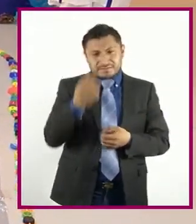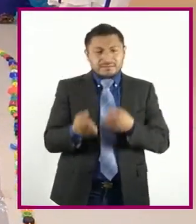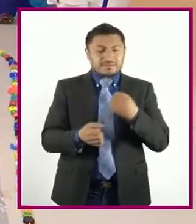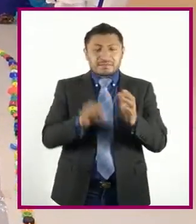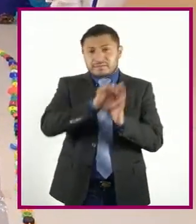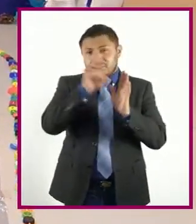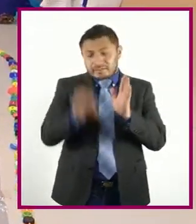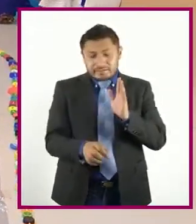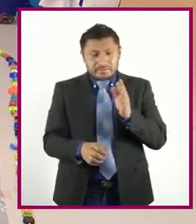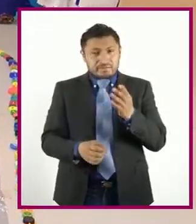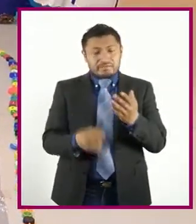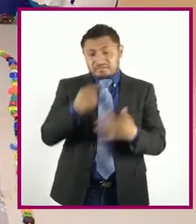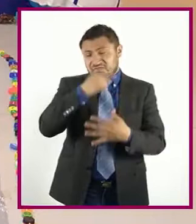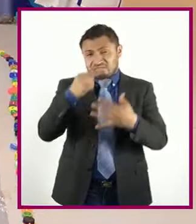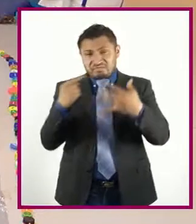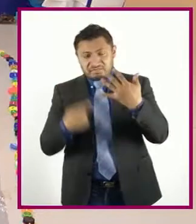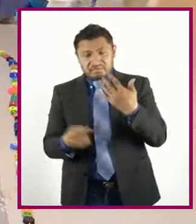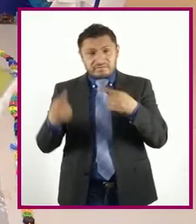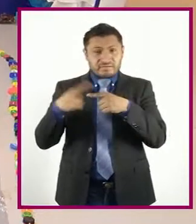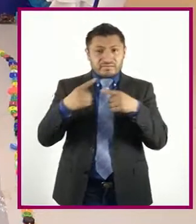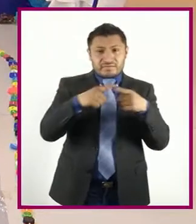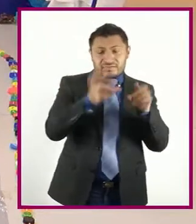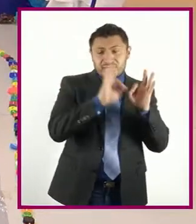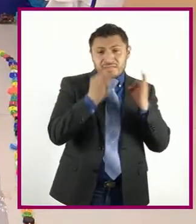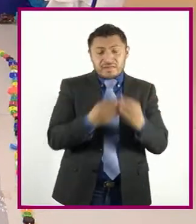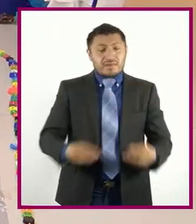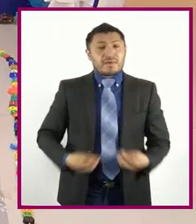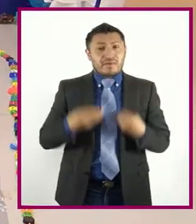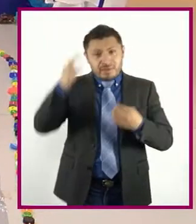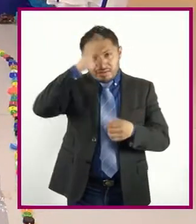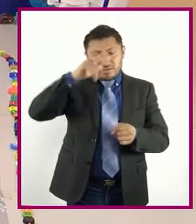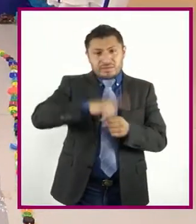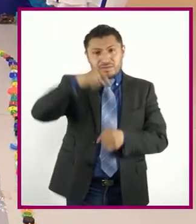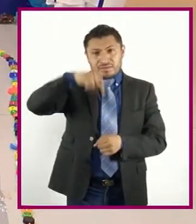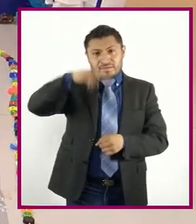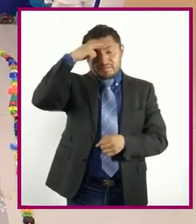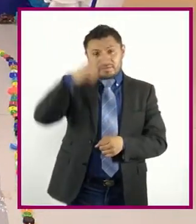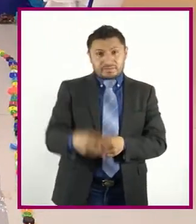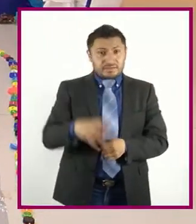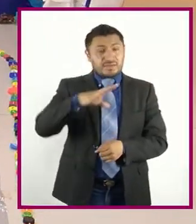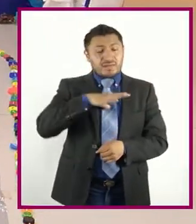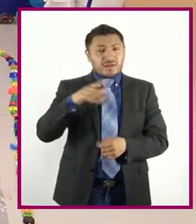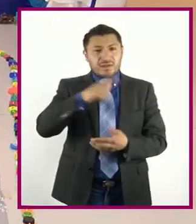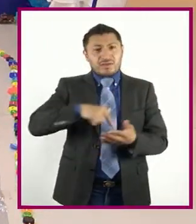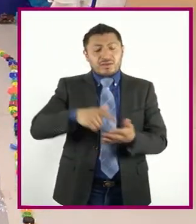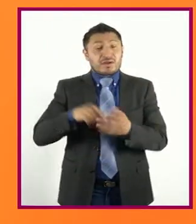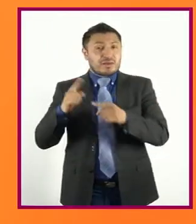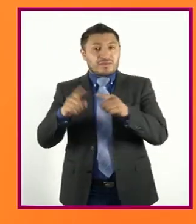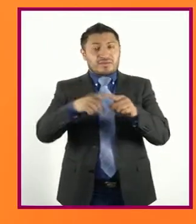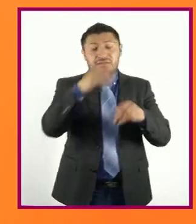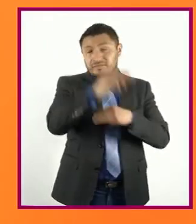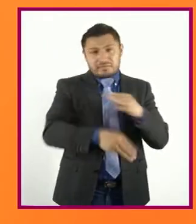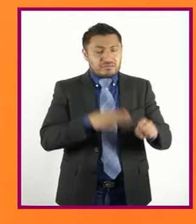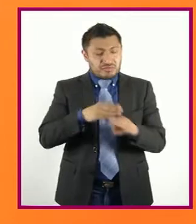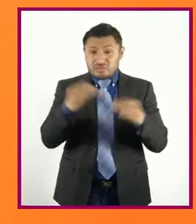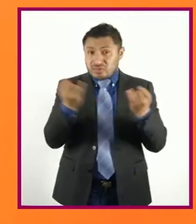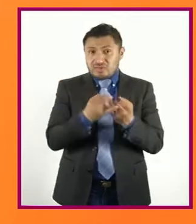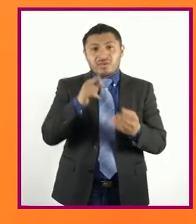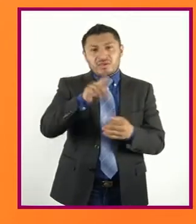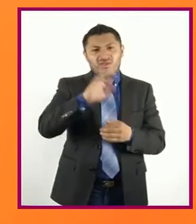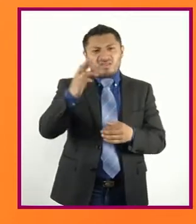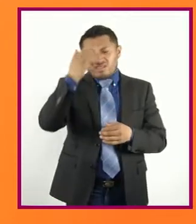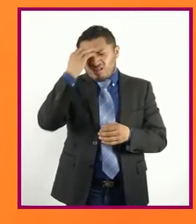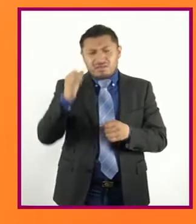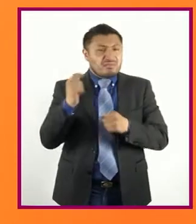os ejemplos De las distintas maneras De vivir la cultura En nuestro país Y en otras partes Del mundo ¿Reconocen